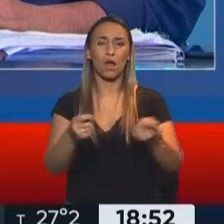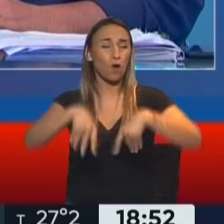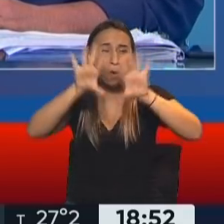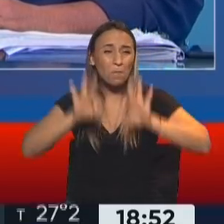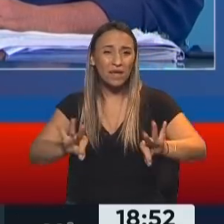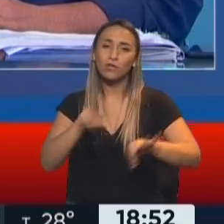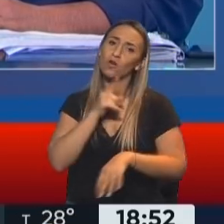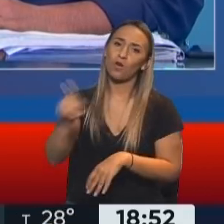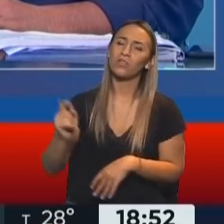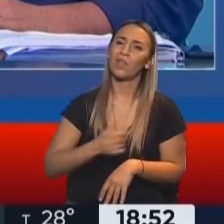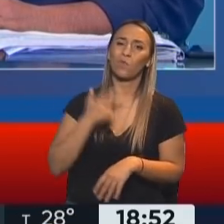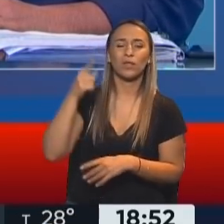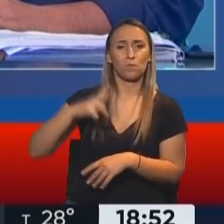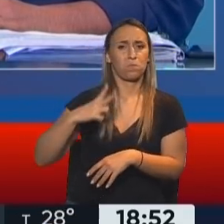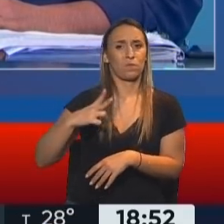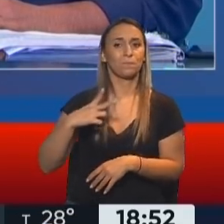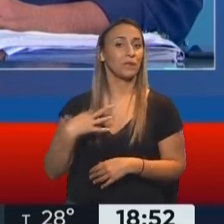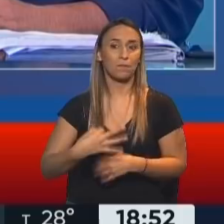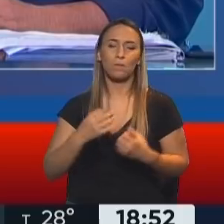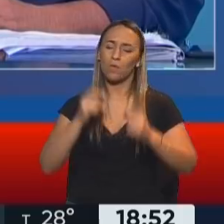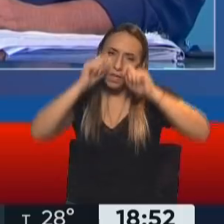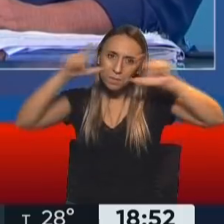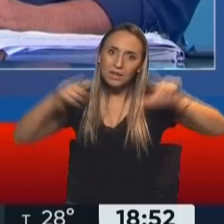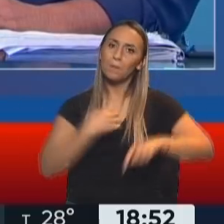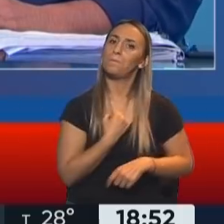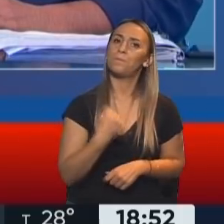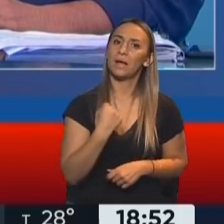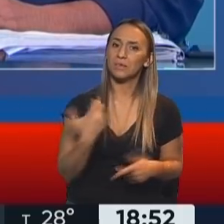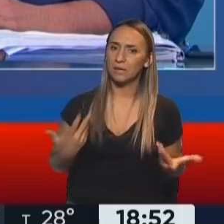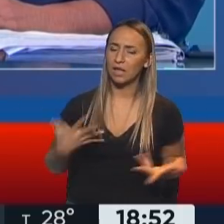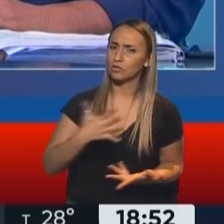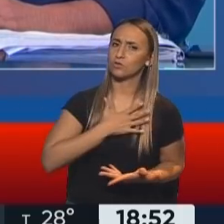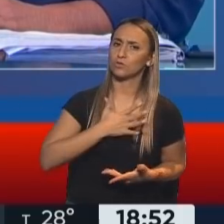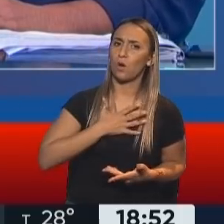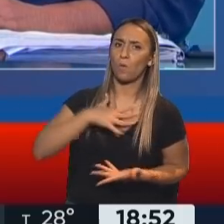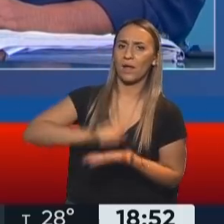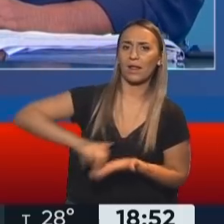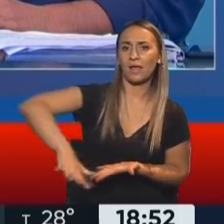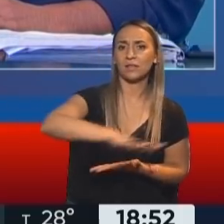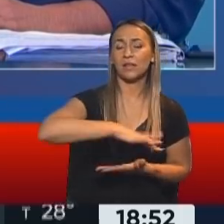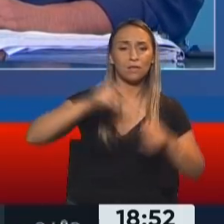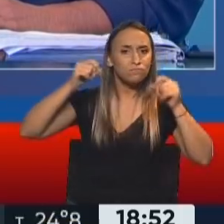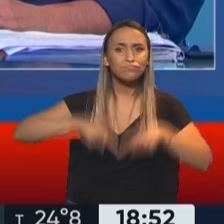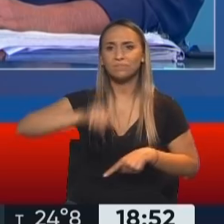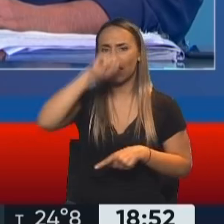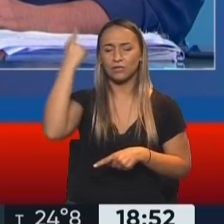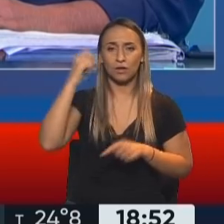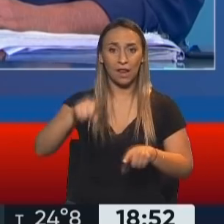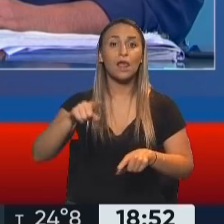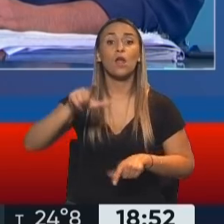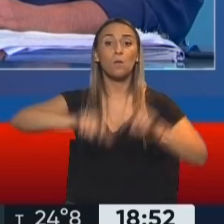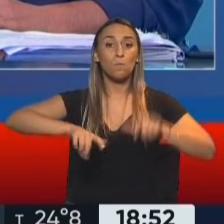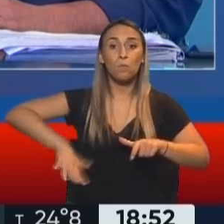y es muy importante que despertemos espíritu patriótico y de soberanía que solamente anida en el campo nacional y popular. El pueblo